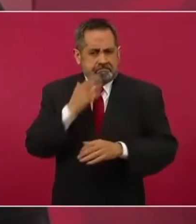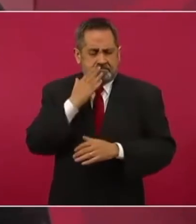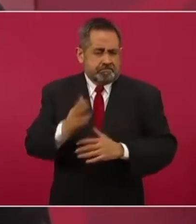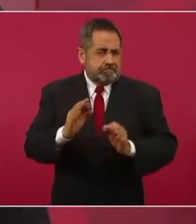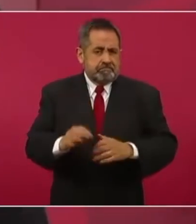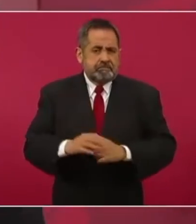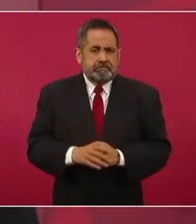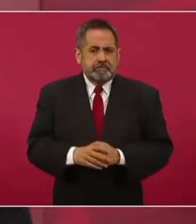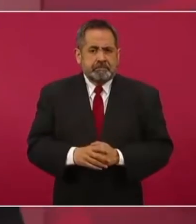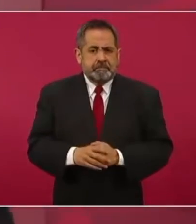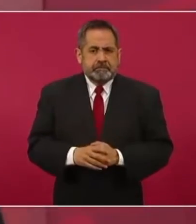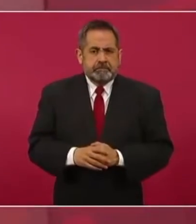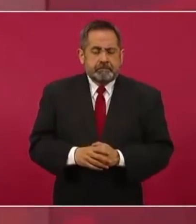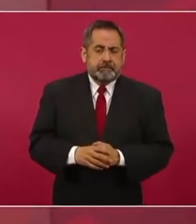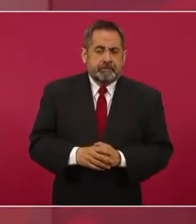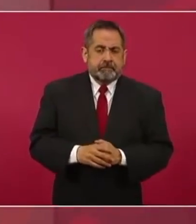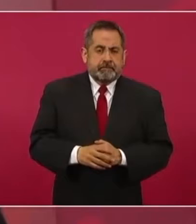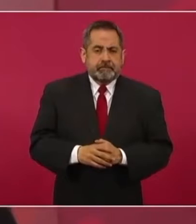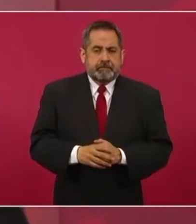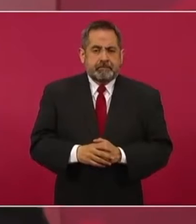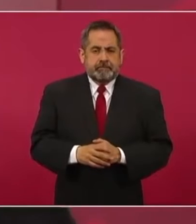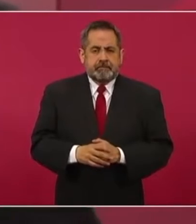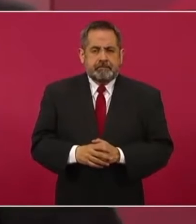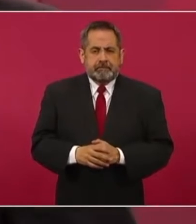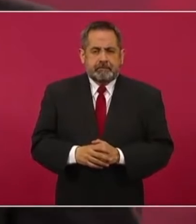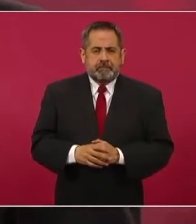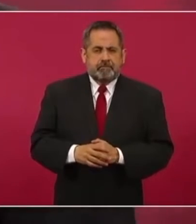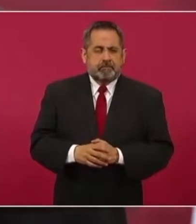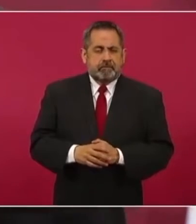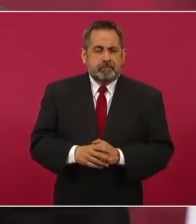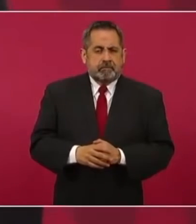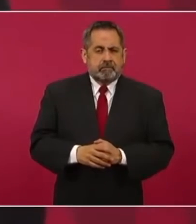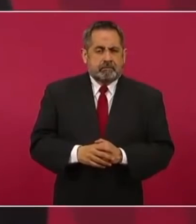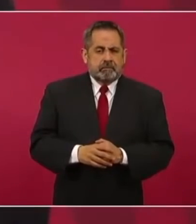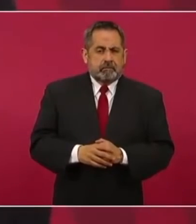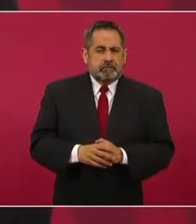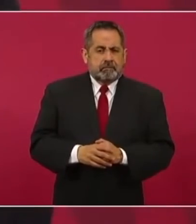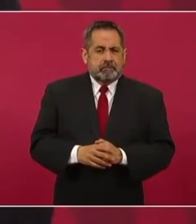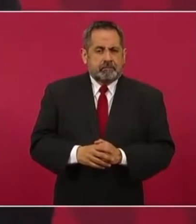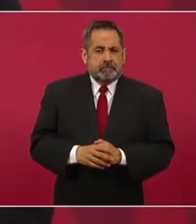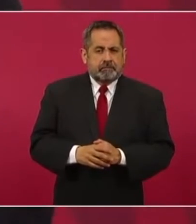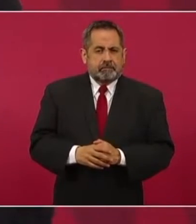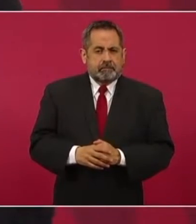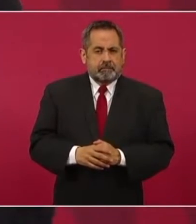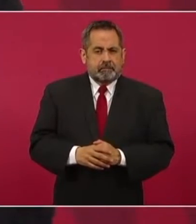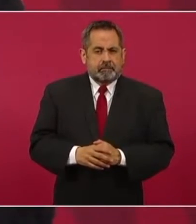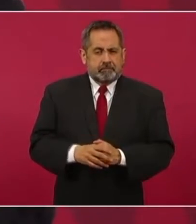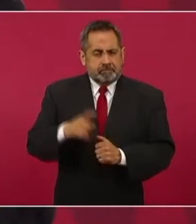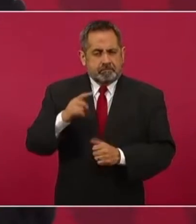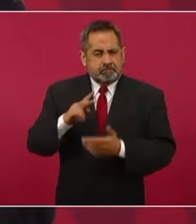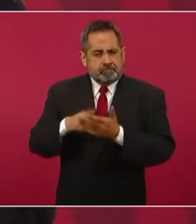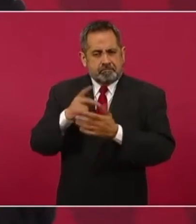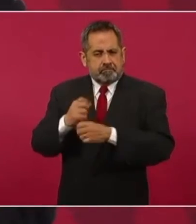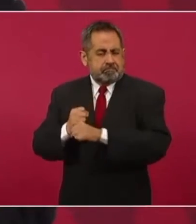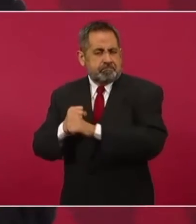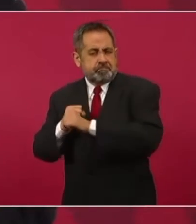bateando